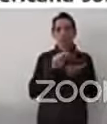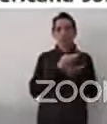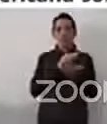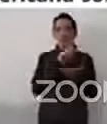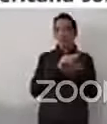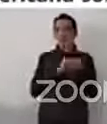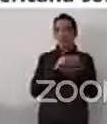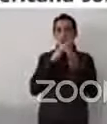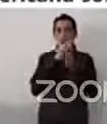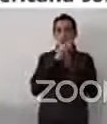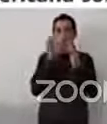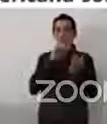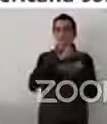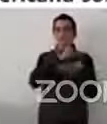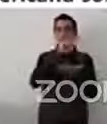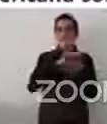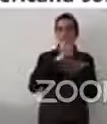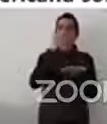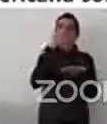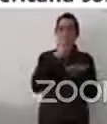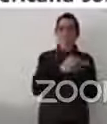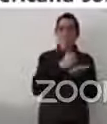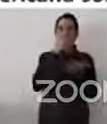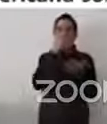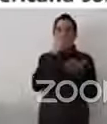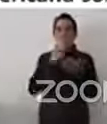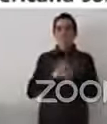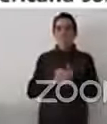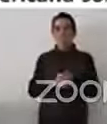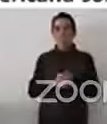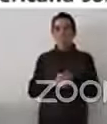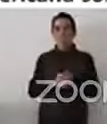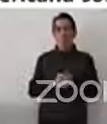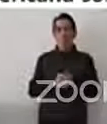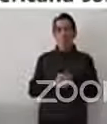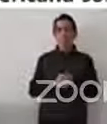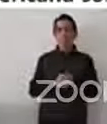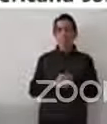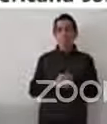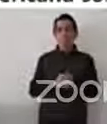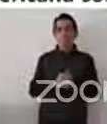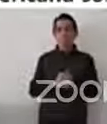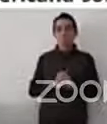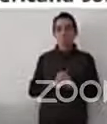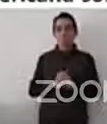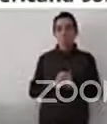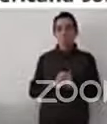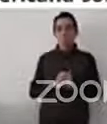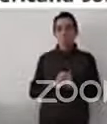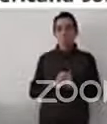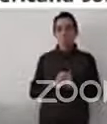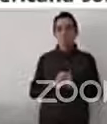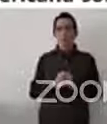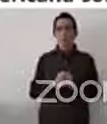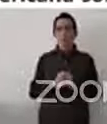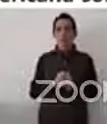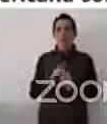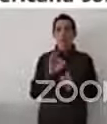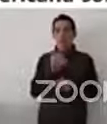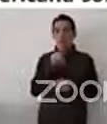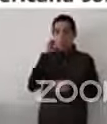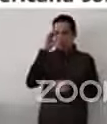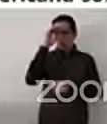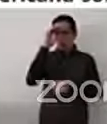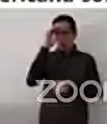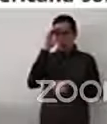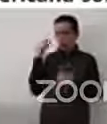tema de la aprobación del Plan de Acción de la Declaración Americana. Y ustedes dirán, ¿por qué tomaron 17 años para